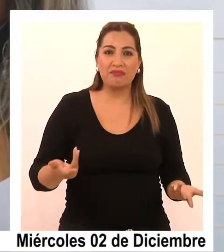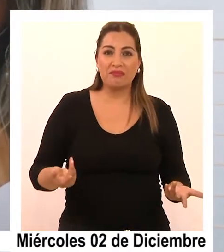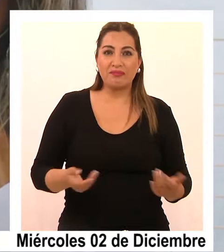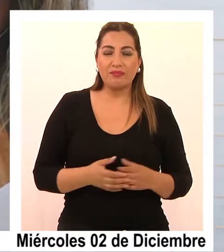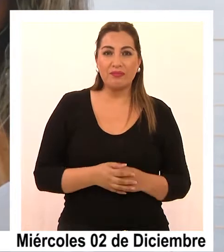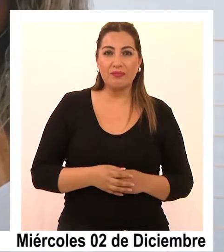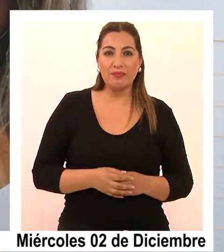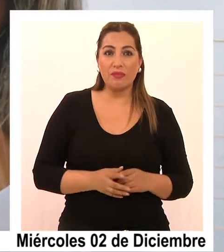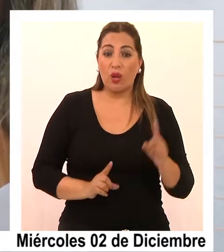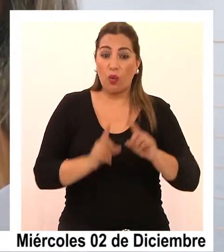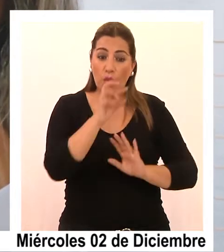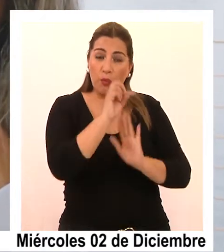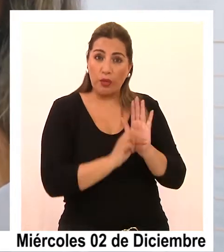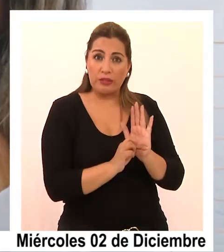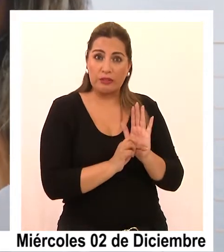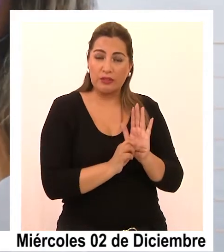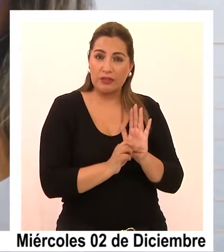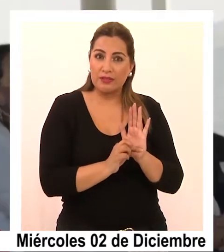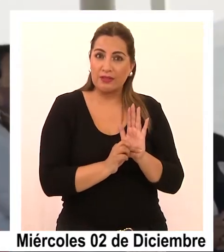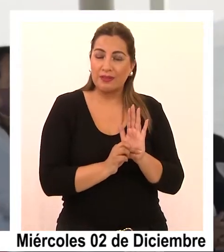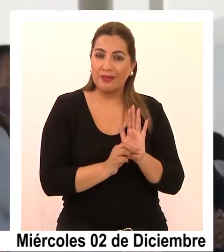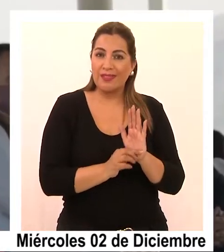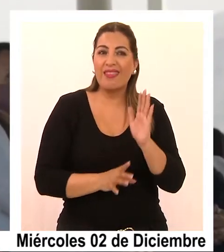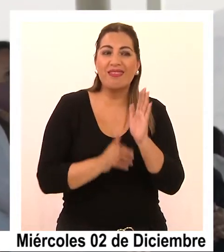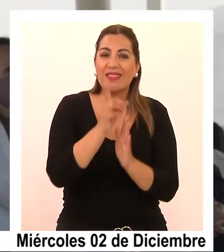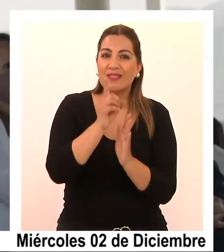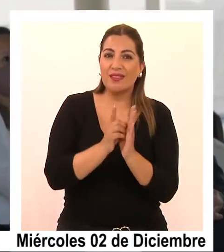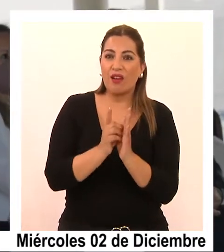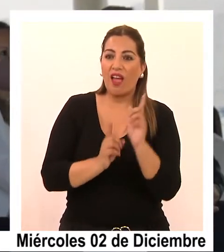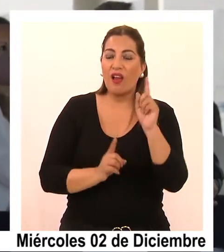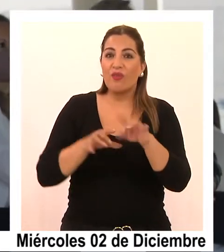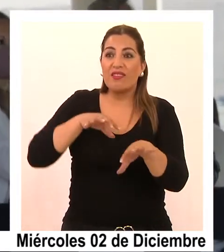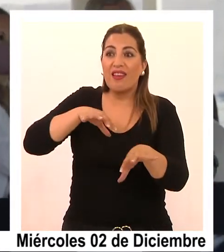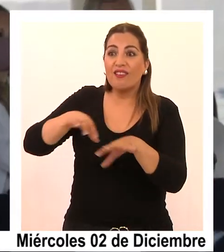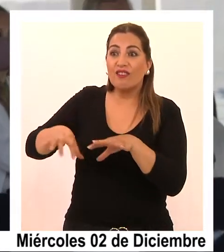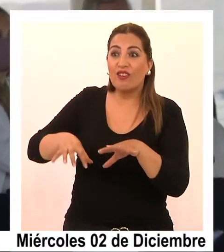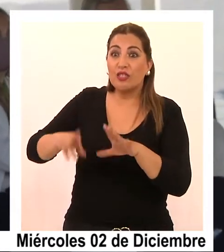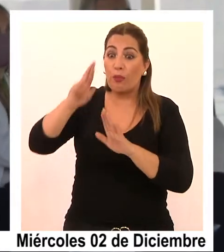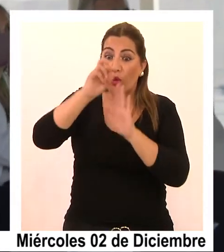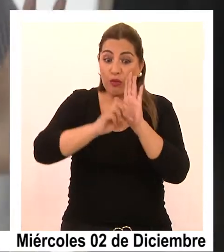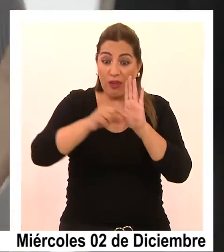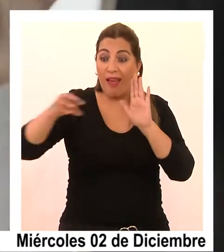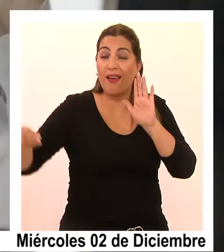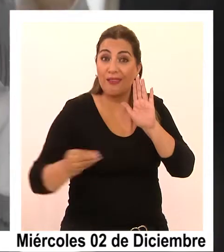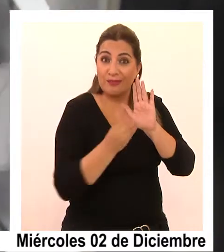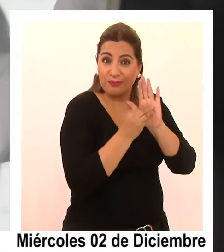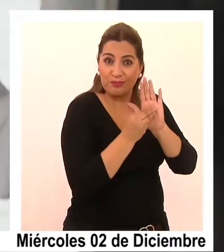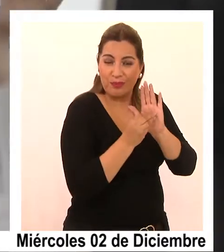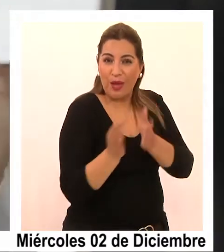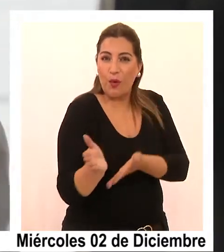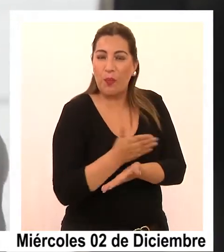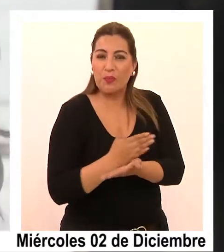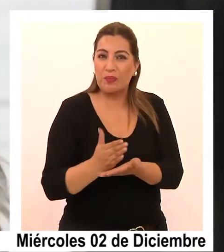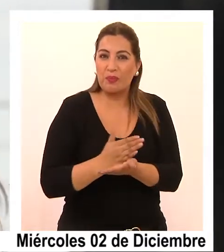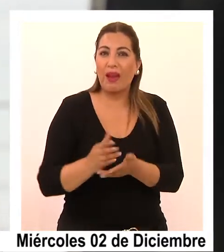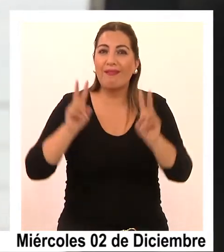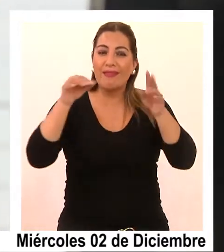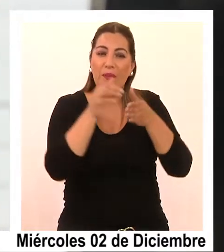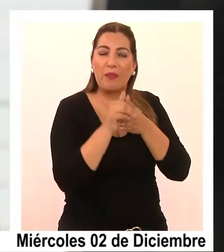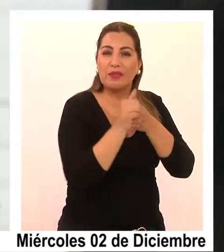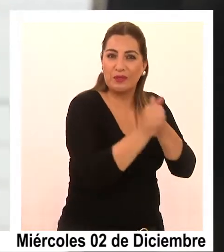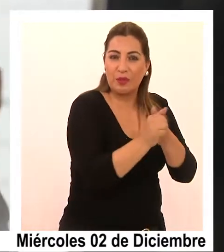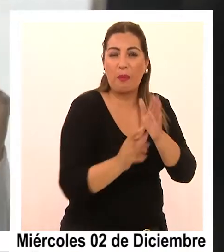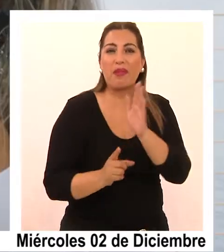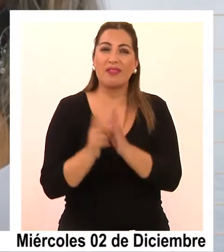de este proyecto, o por así decirlo, desarrollar los productos que este proyecto ha entregado, como es la estrategia de turismo,